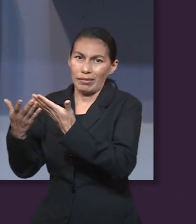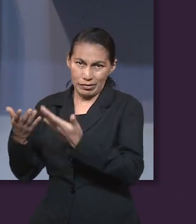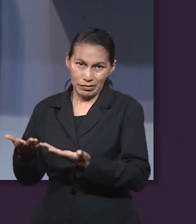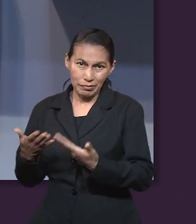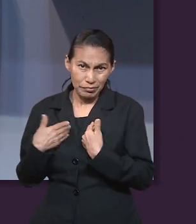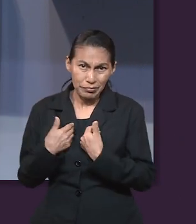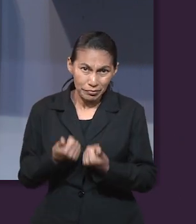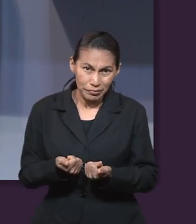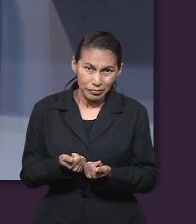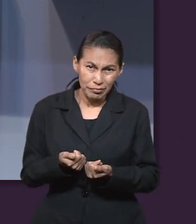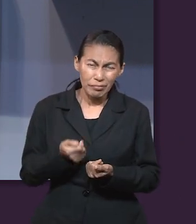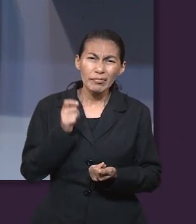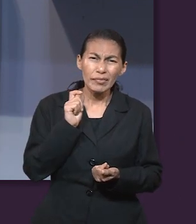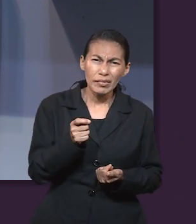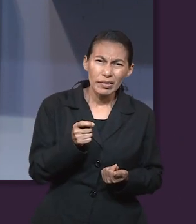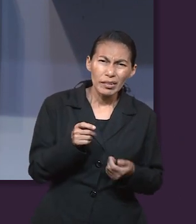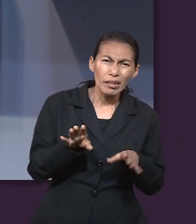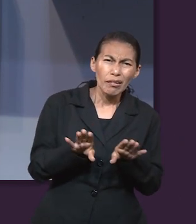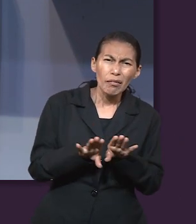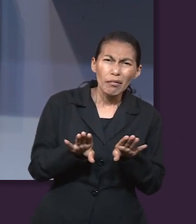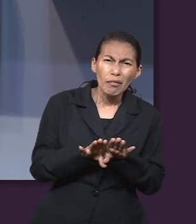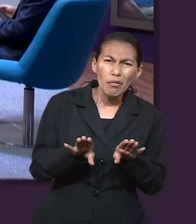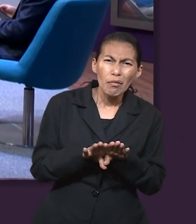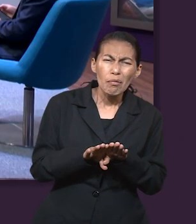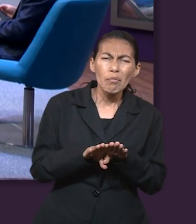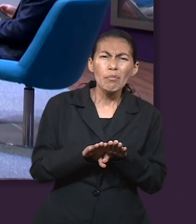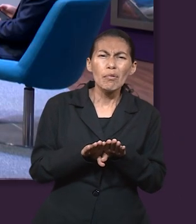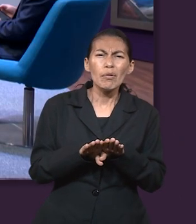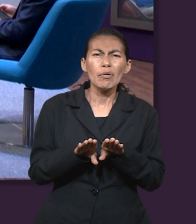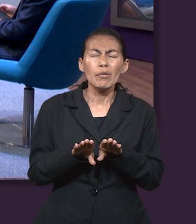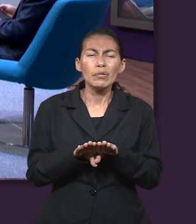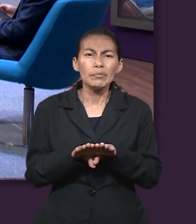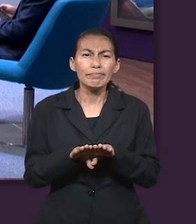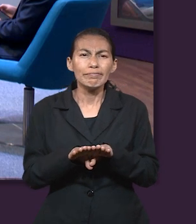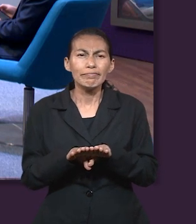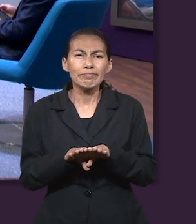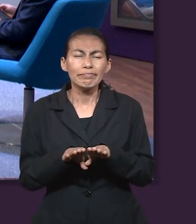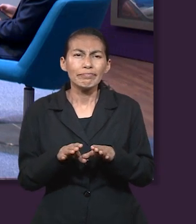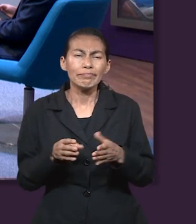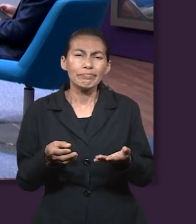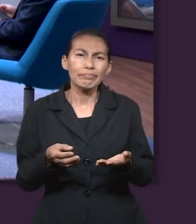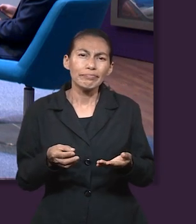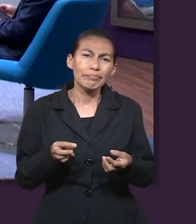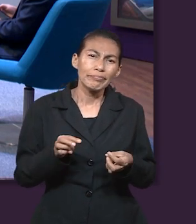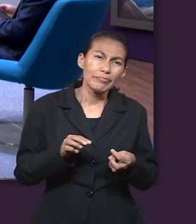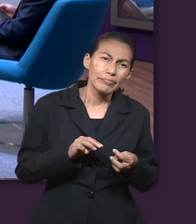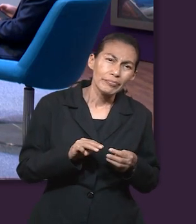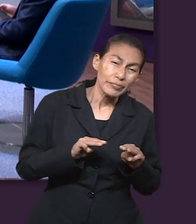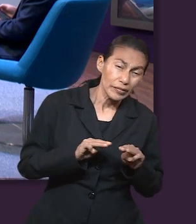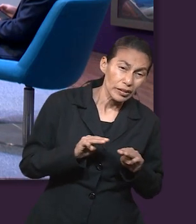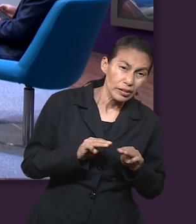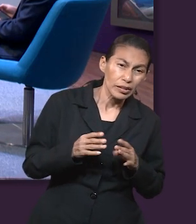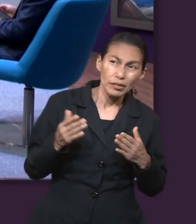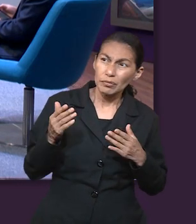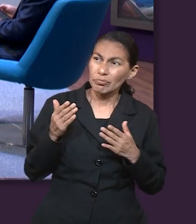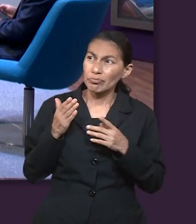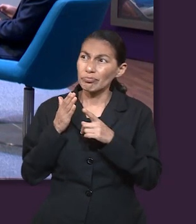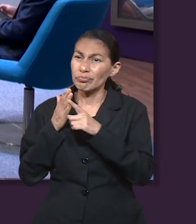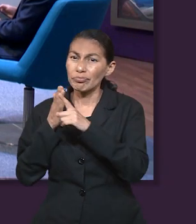¿Hasta qué punto el sufrimiento nos podría permitir hasta ejercer un ministerio, como fue el caso de él?